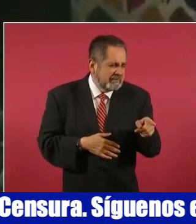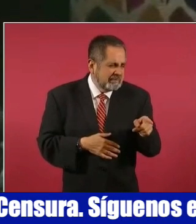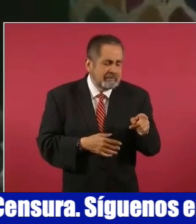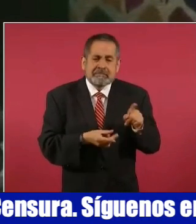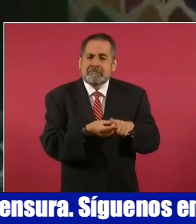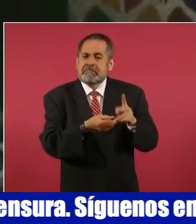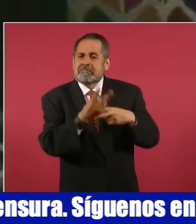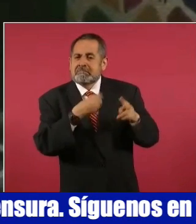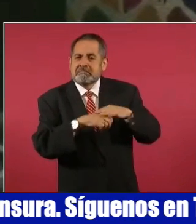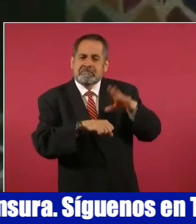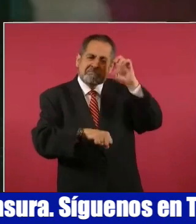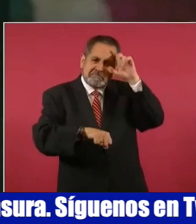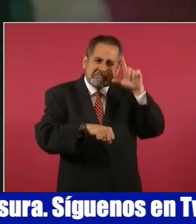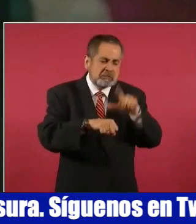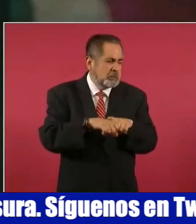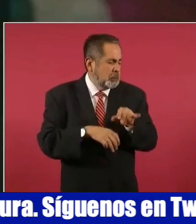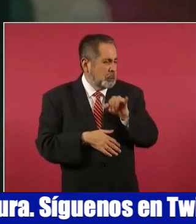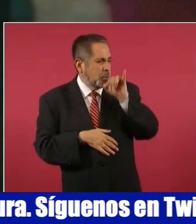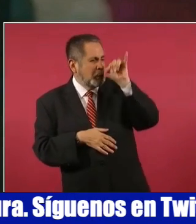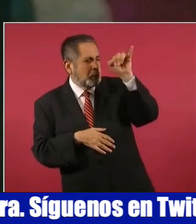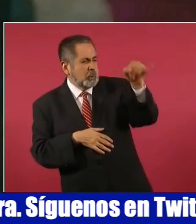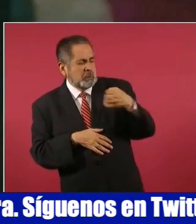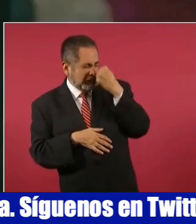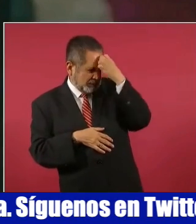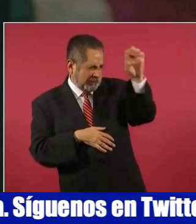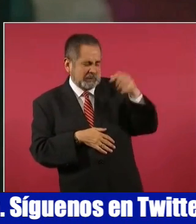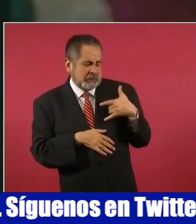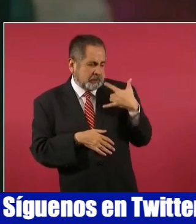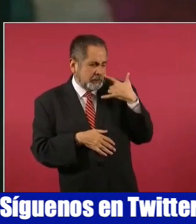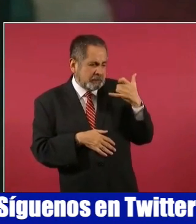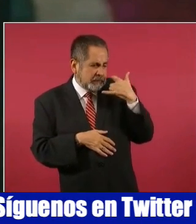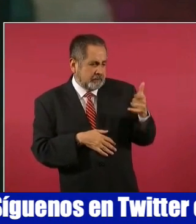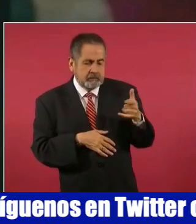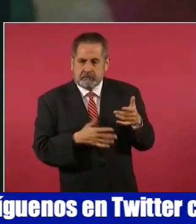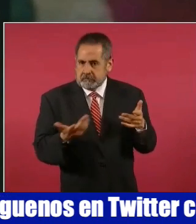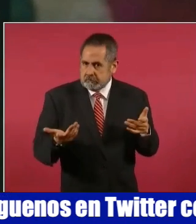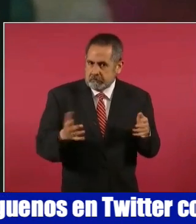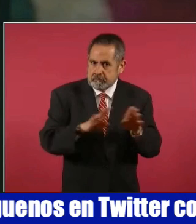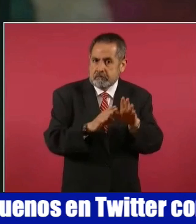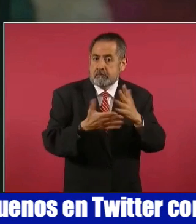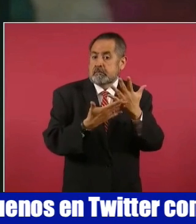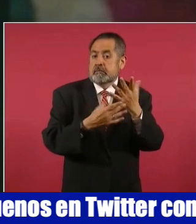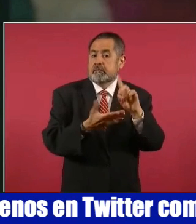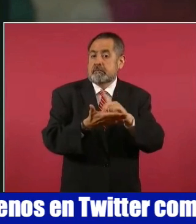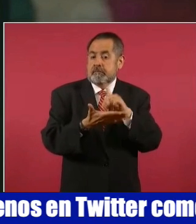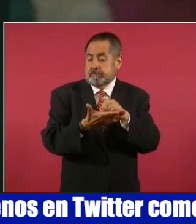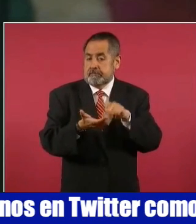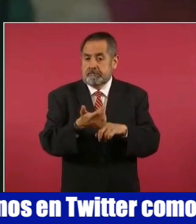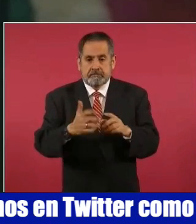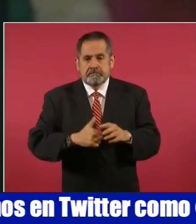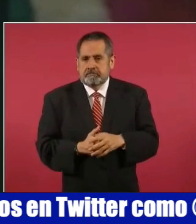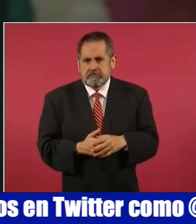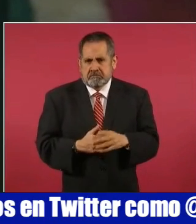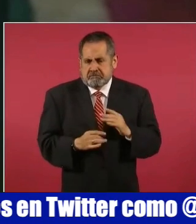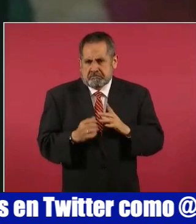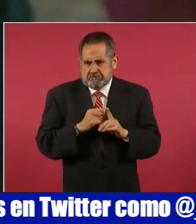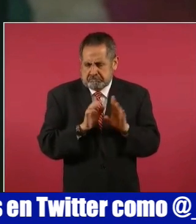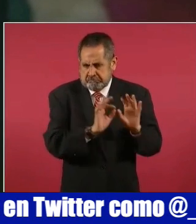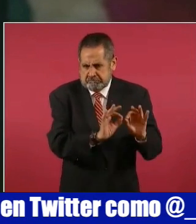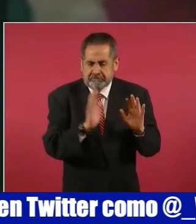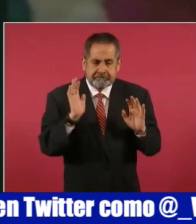país o cultura lejanos y desconocidos, cierro comillas según el diccionario, no habría problema.